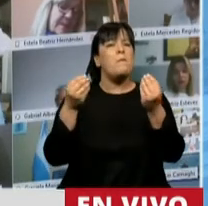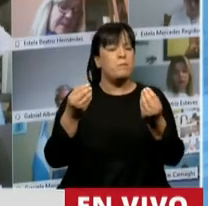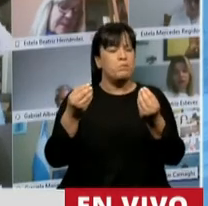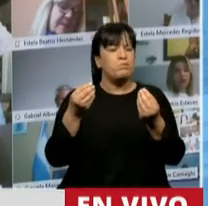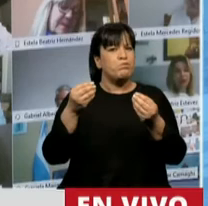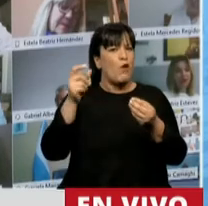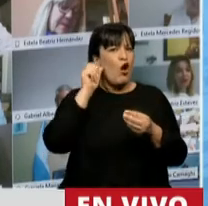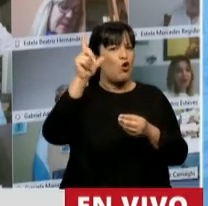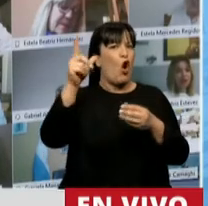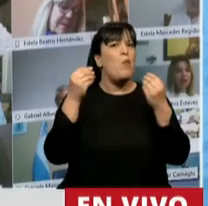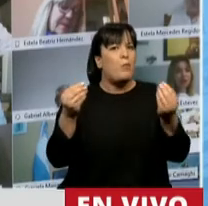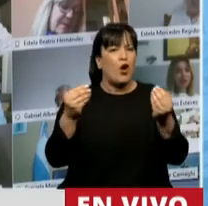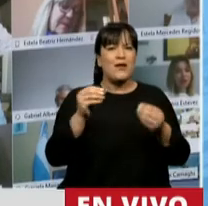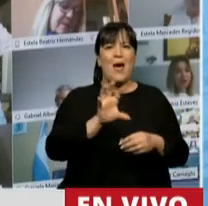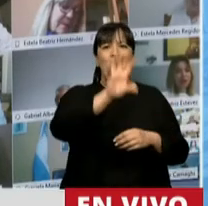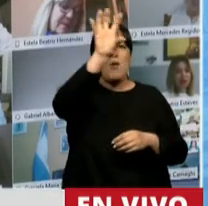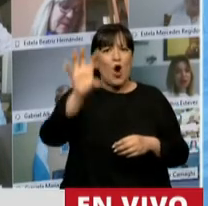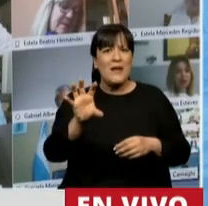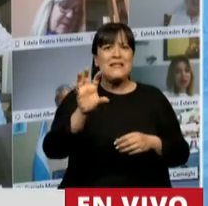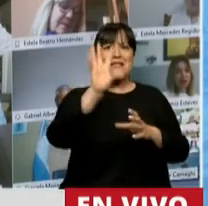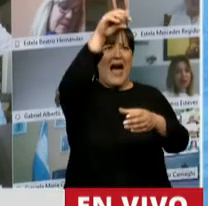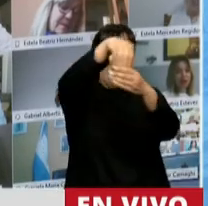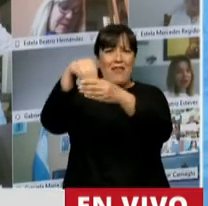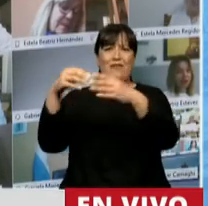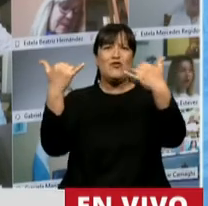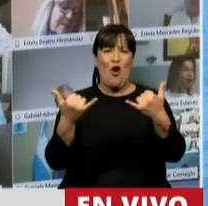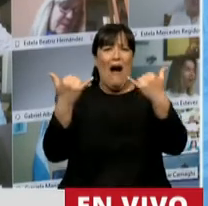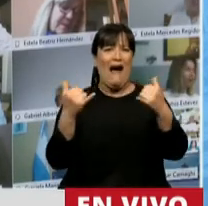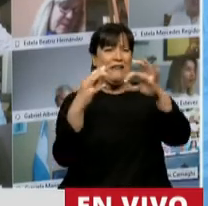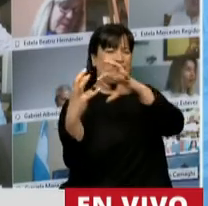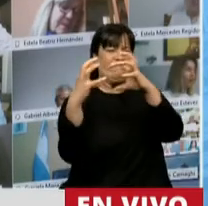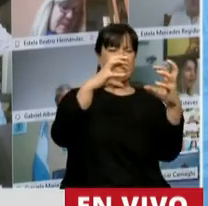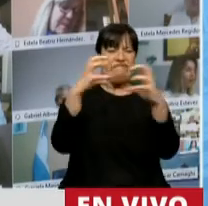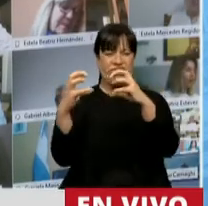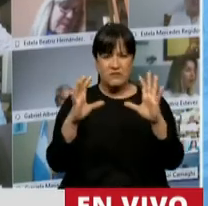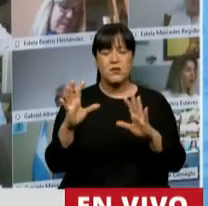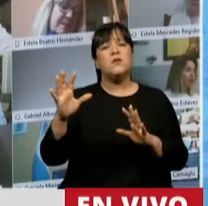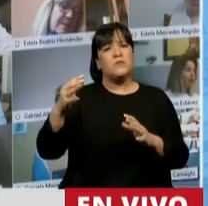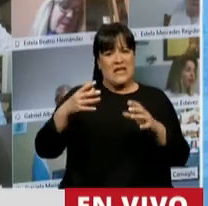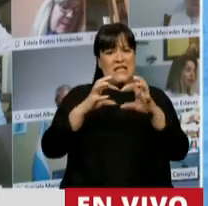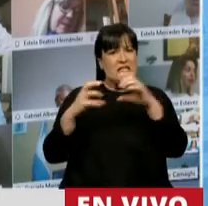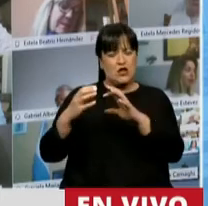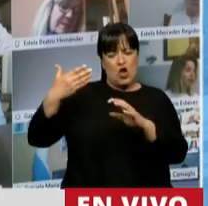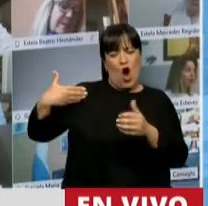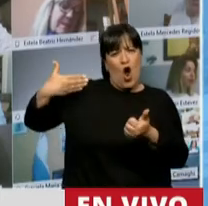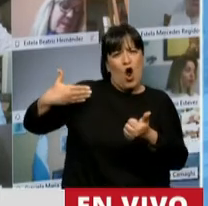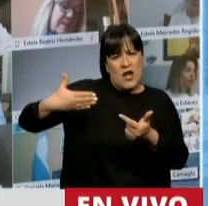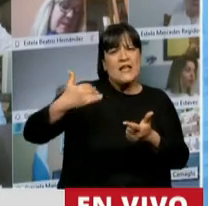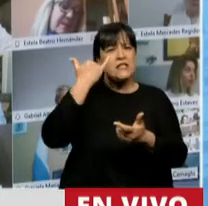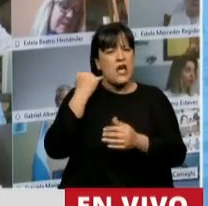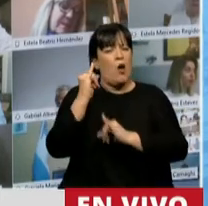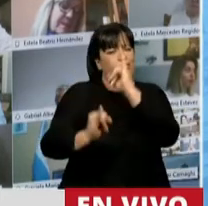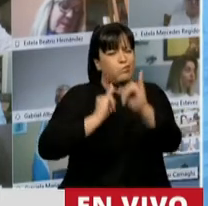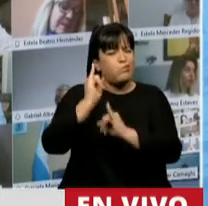provinciales se encuentran en una profunda crisis. Lo hemos venido diciendo a lo largo de varias sesiones con los proyectos que se han